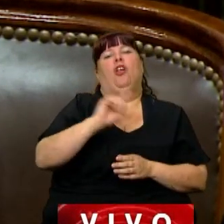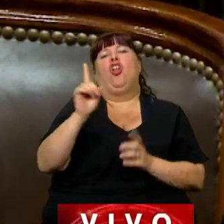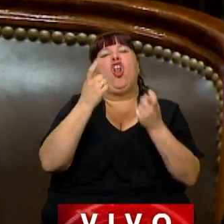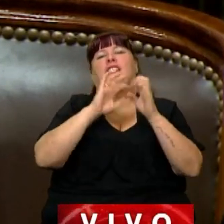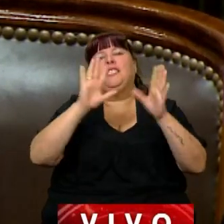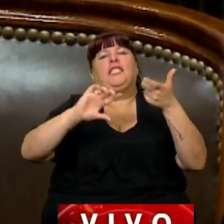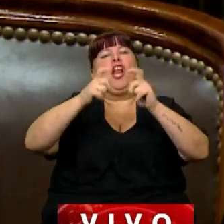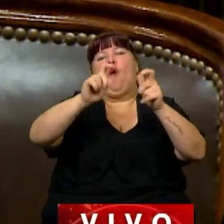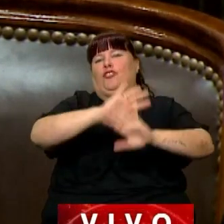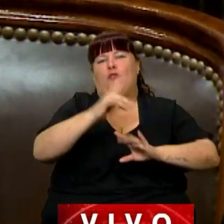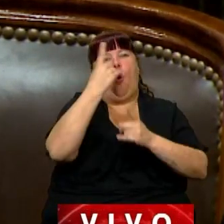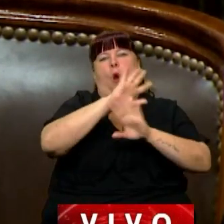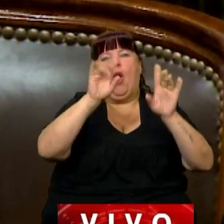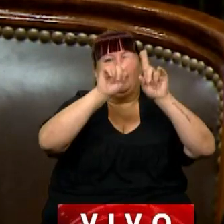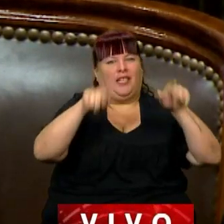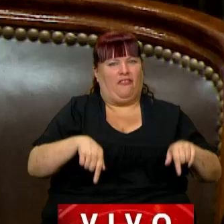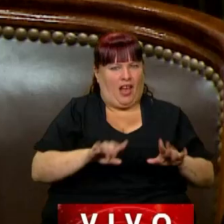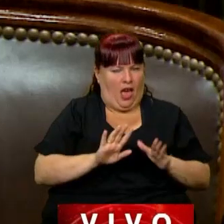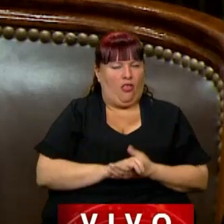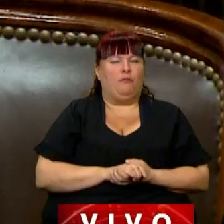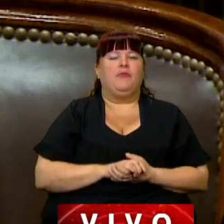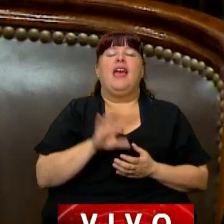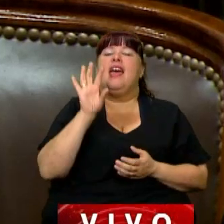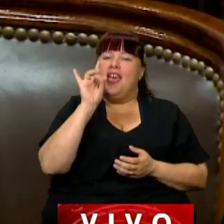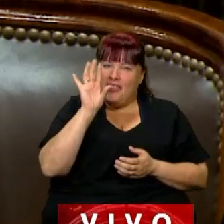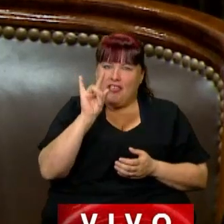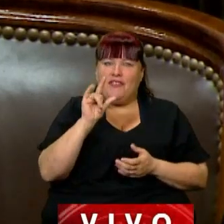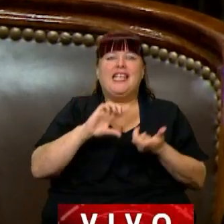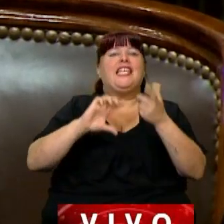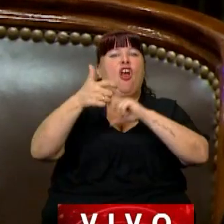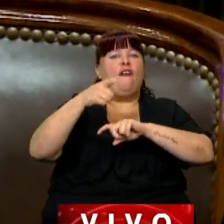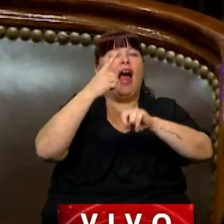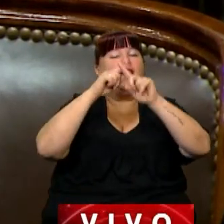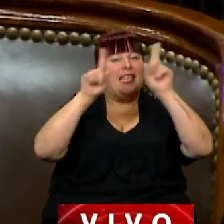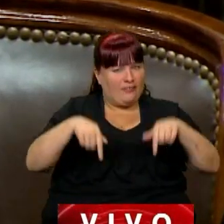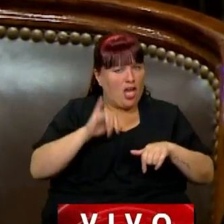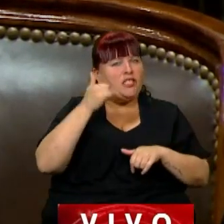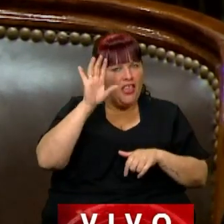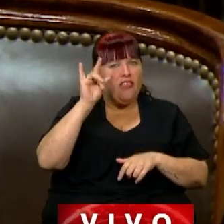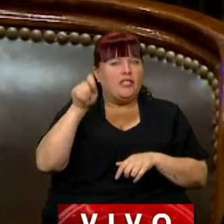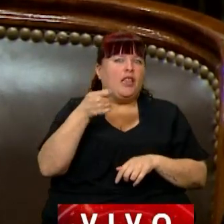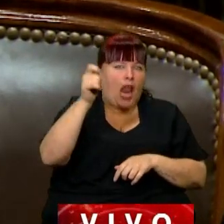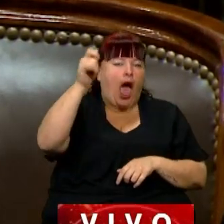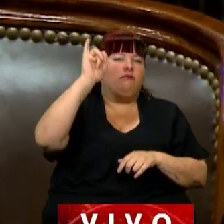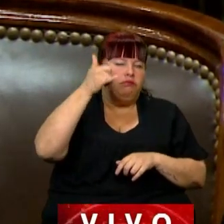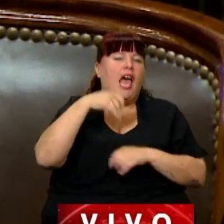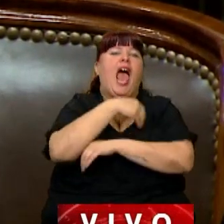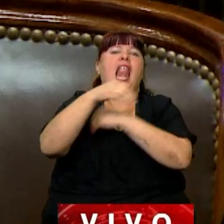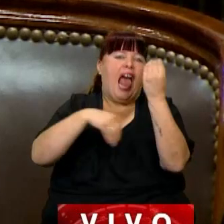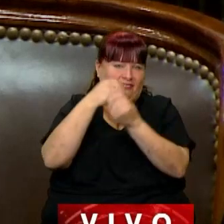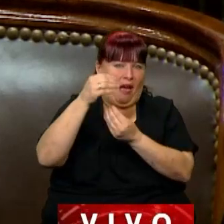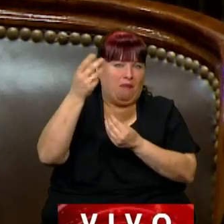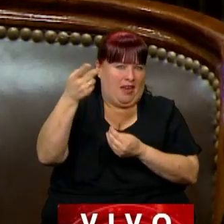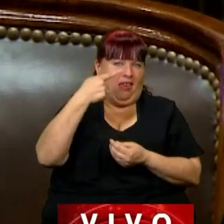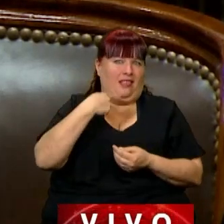haga falta renovar este certificado. Es difícil la renovación del certificado, claro que lo es, y las familias me